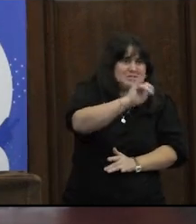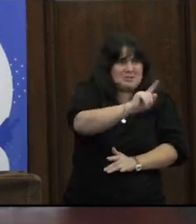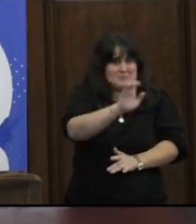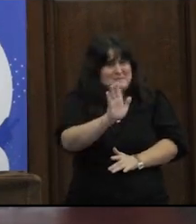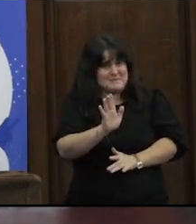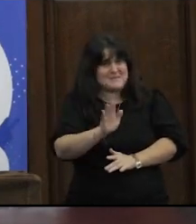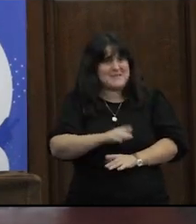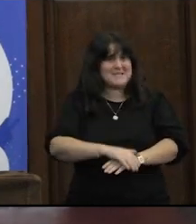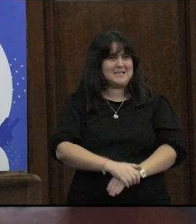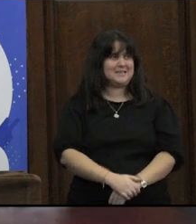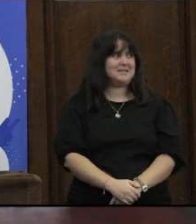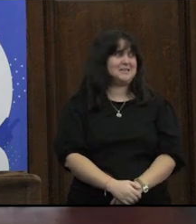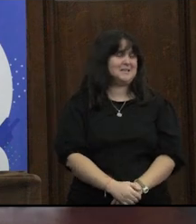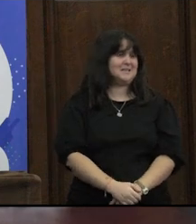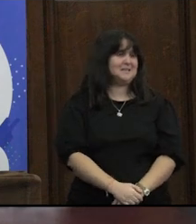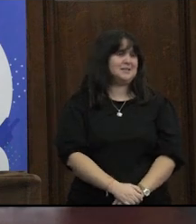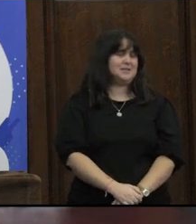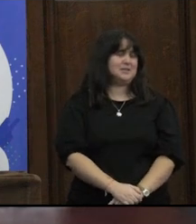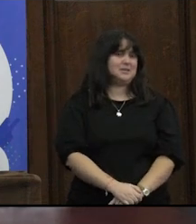a tu pregunta